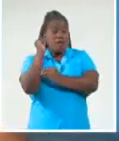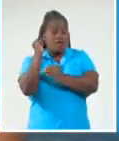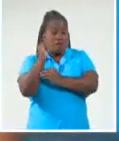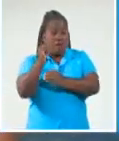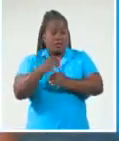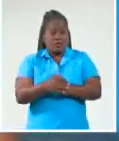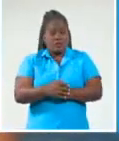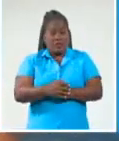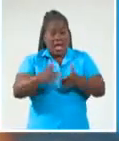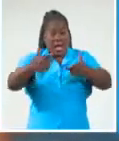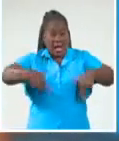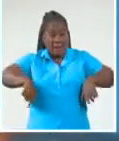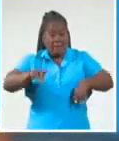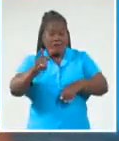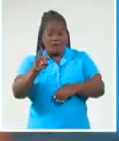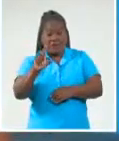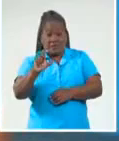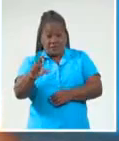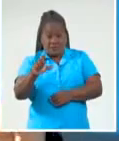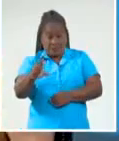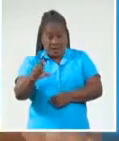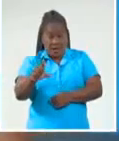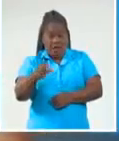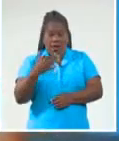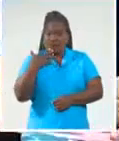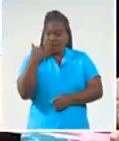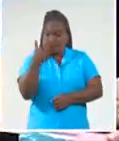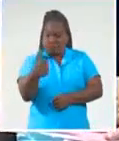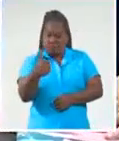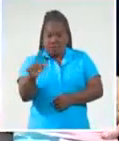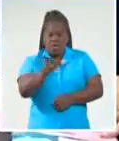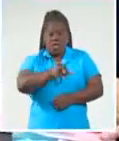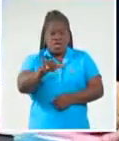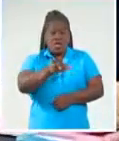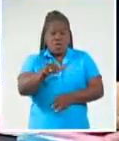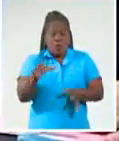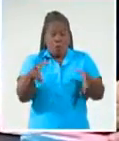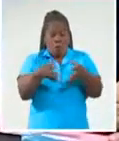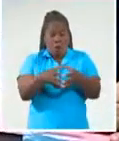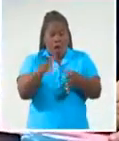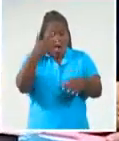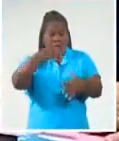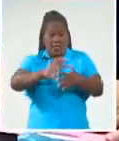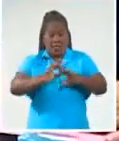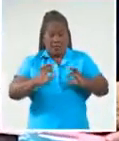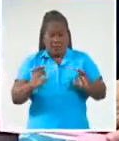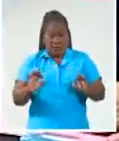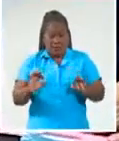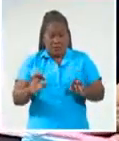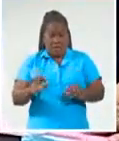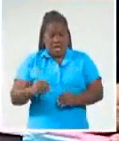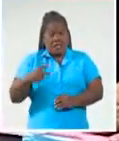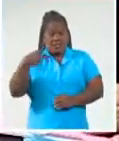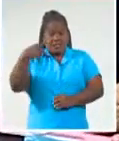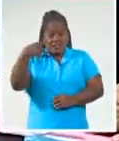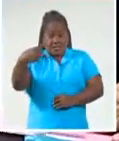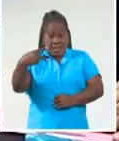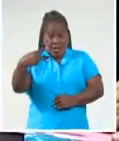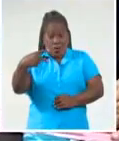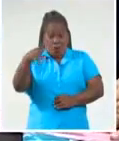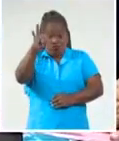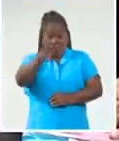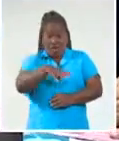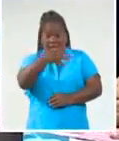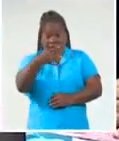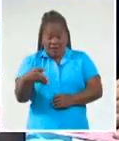el campeón Villaclara sale como uno de los principales favoritos, al igual que la selección de Artemisa, que ocupó la segunda posición en la anterior